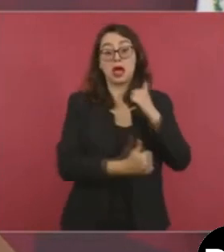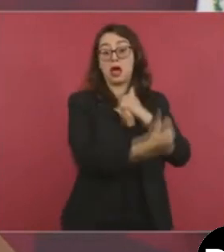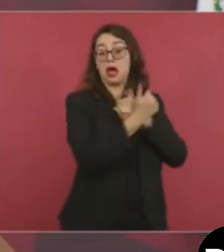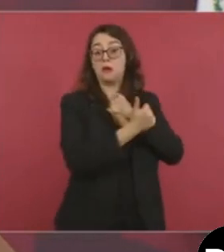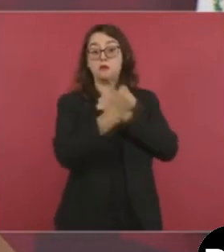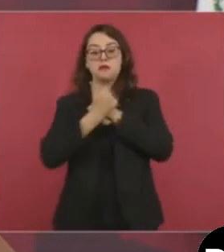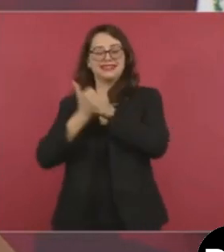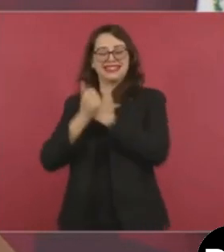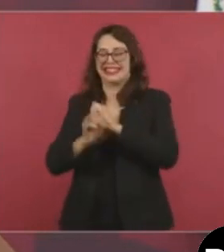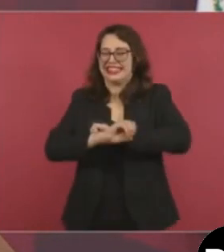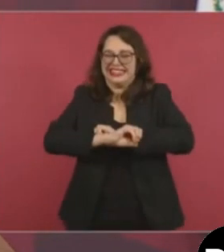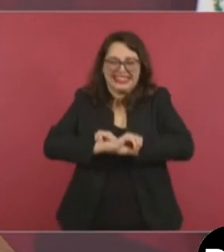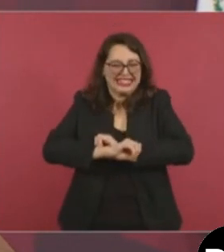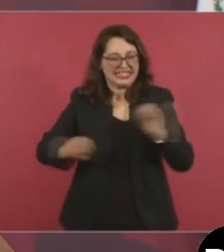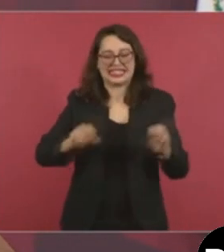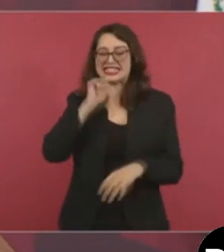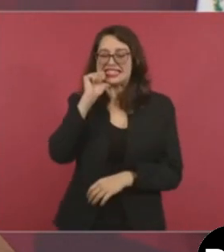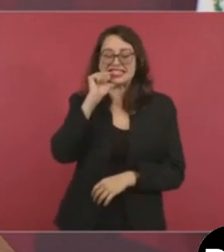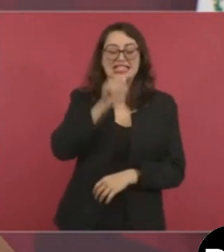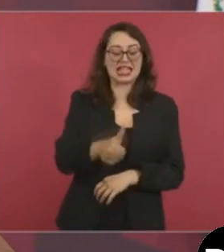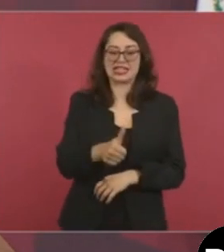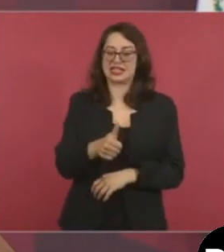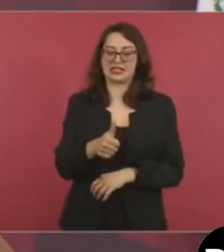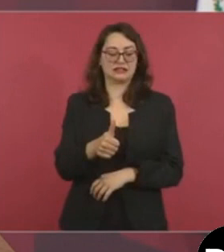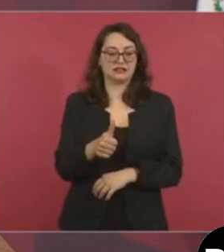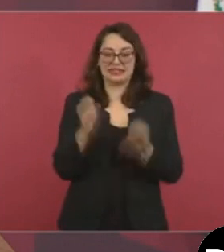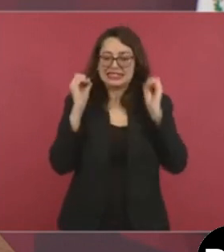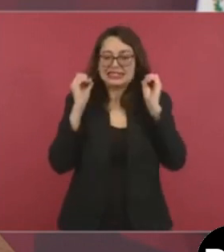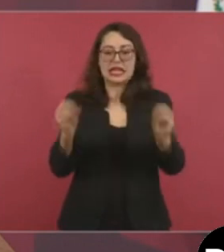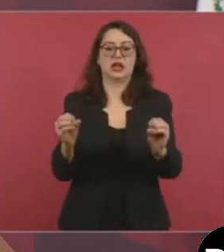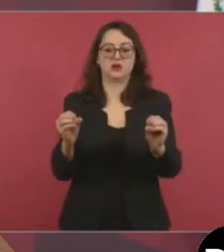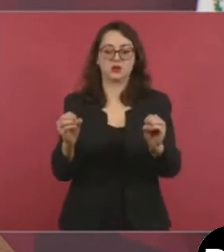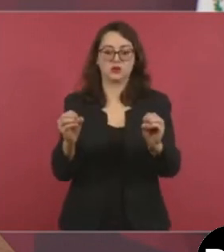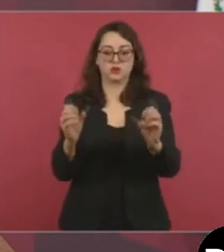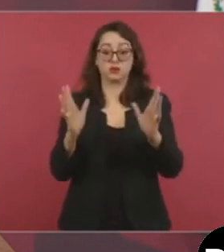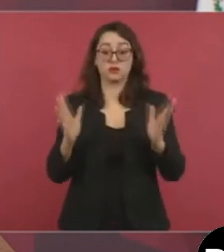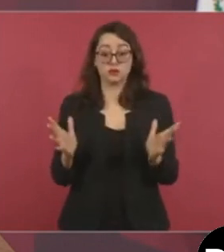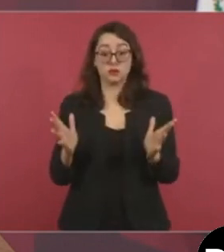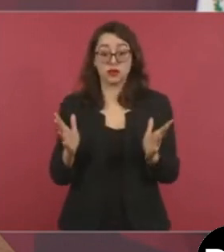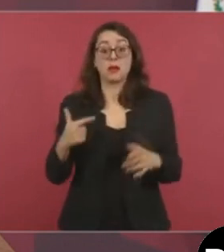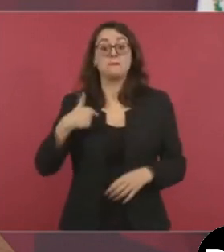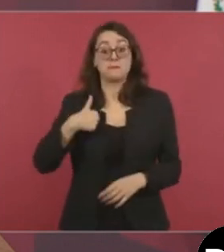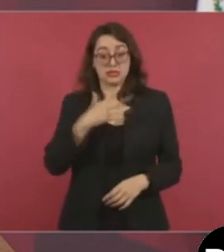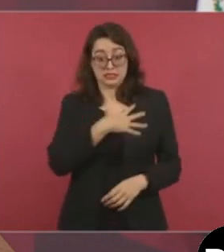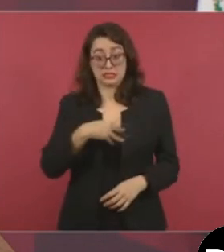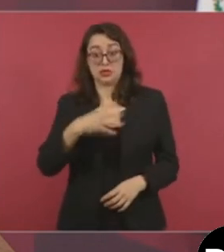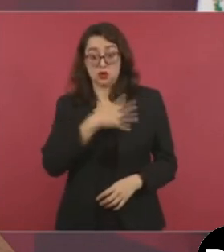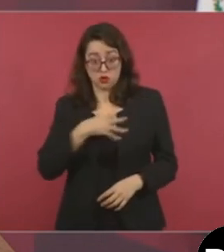vinculado a política, se lo he dicho hasta a mis hijos,